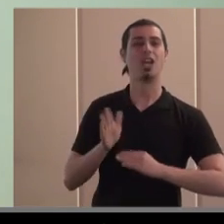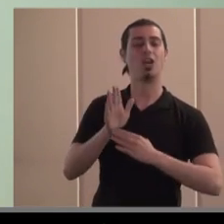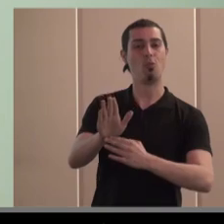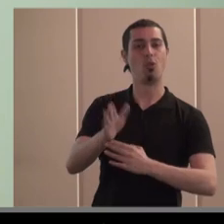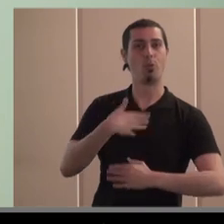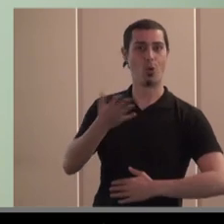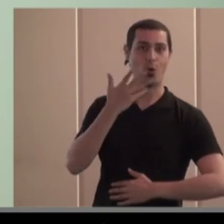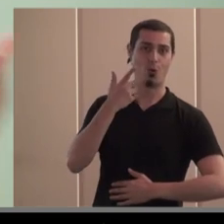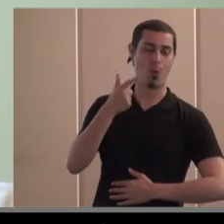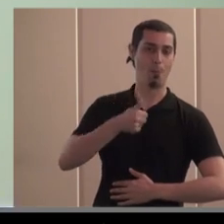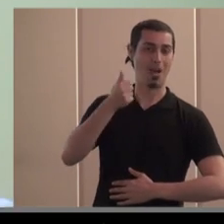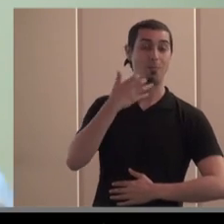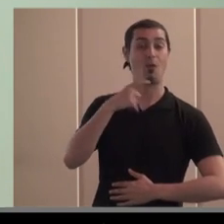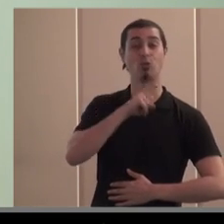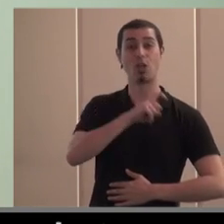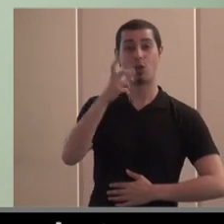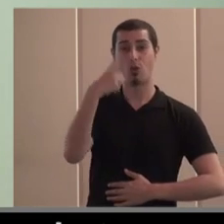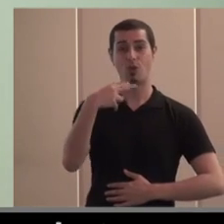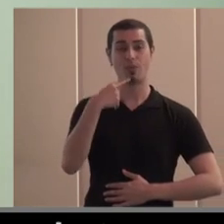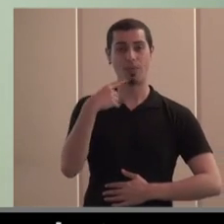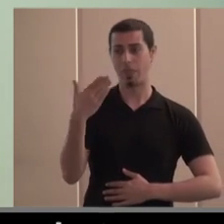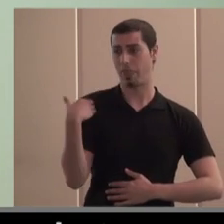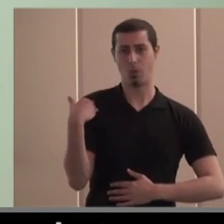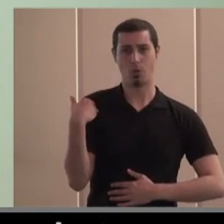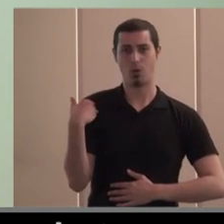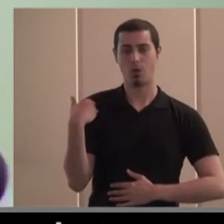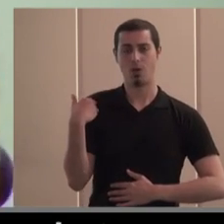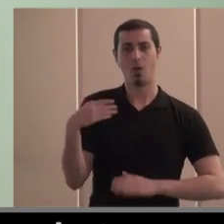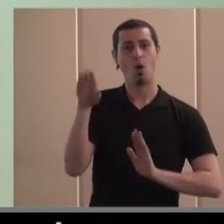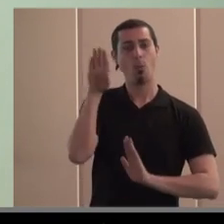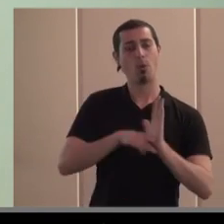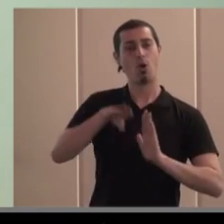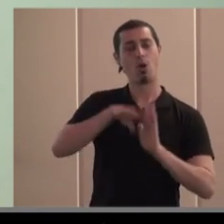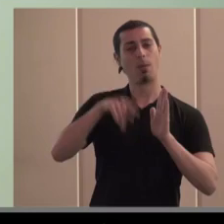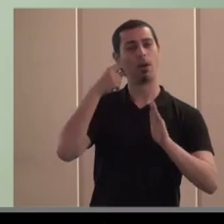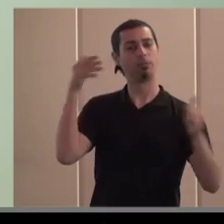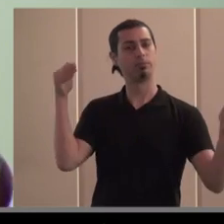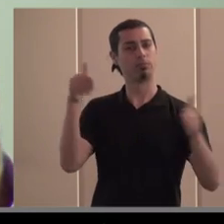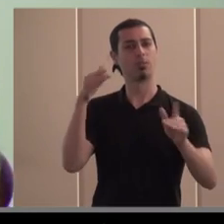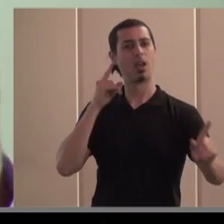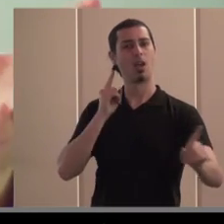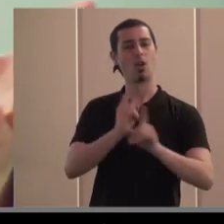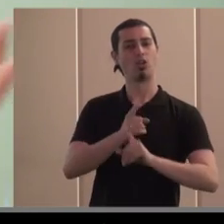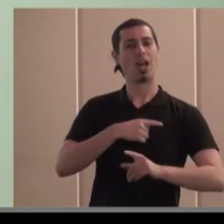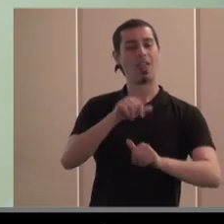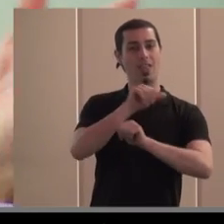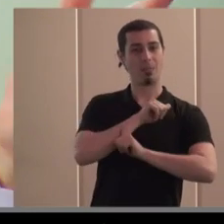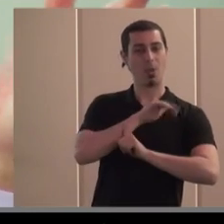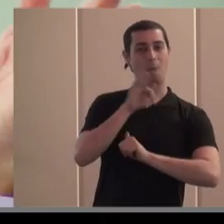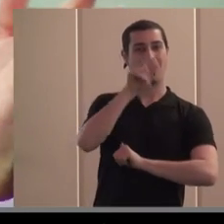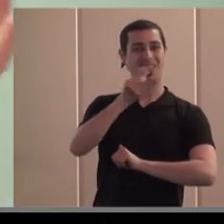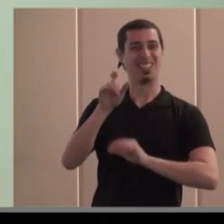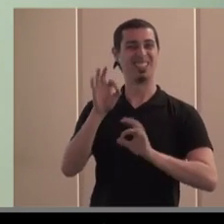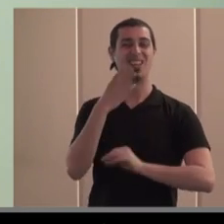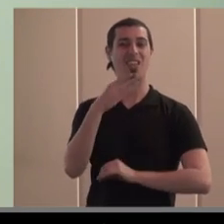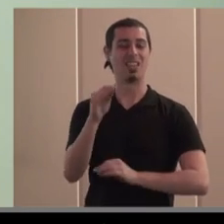de lo que yo más conozco en el caso de Fundación 11 pues recientemente ha lanzado un programa dirigido a luchar contra el desempleo de los jóvenes con discapacidad